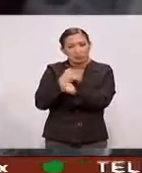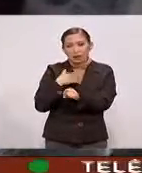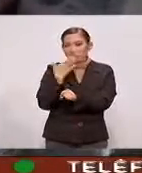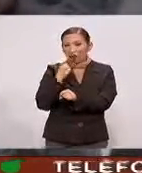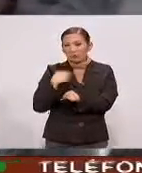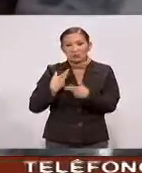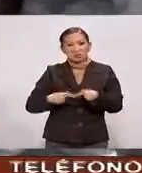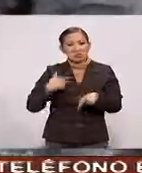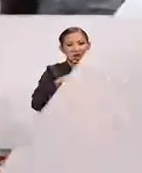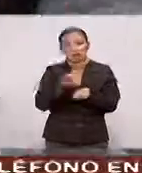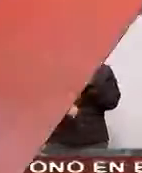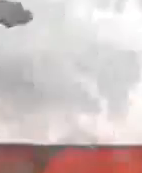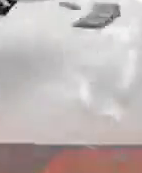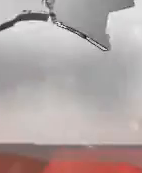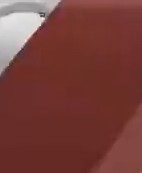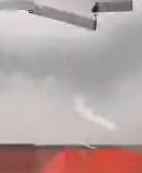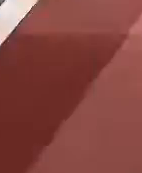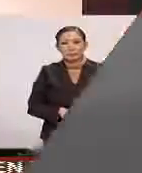hubo detenidos